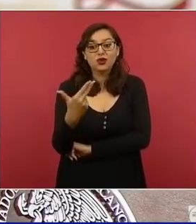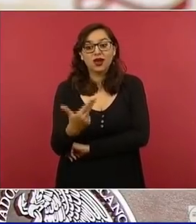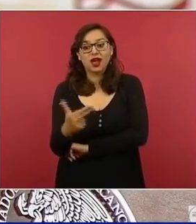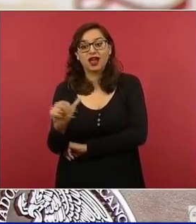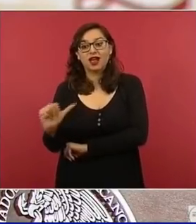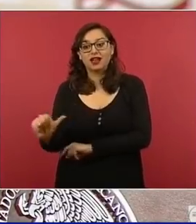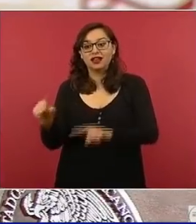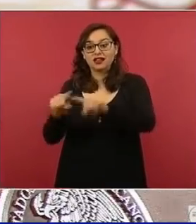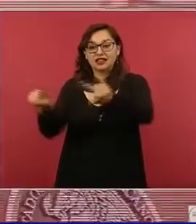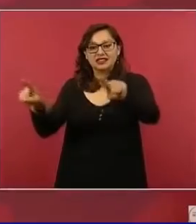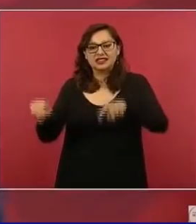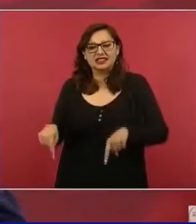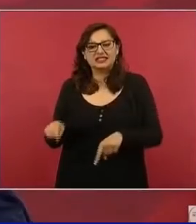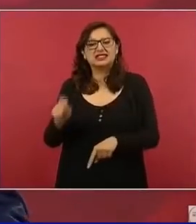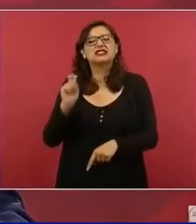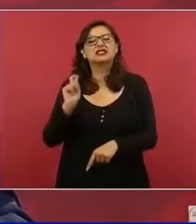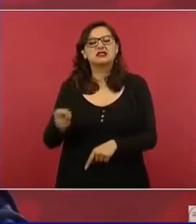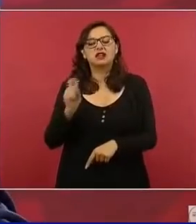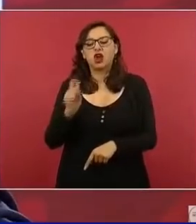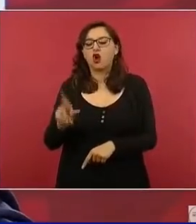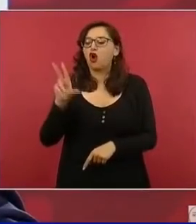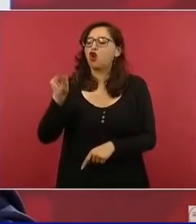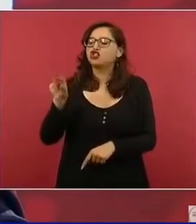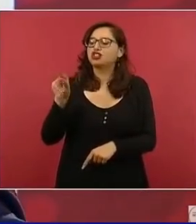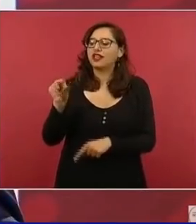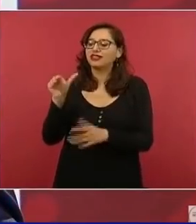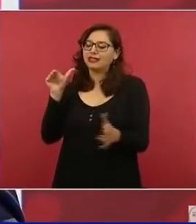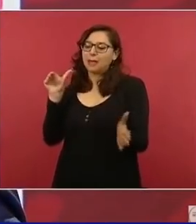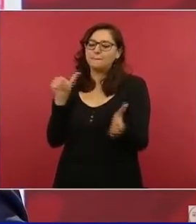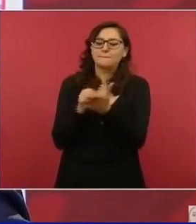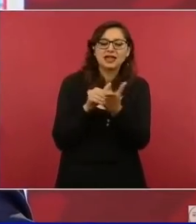ochenta mil metros cuadrados,